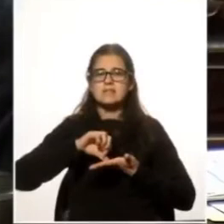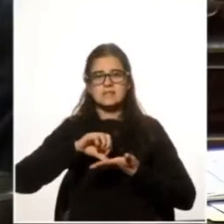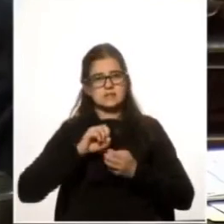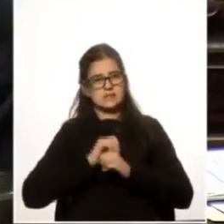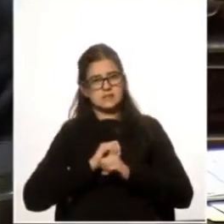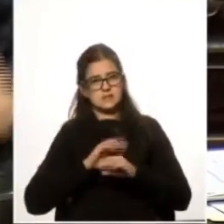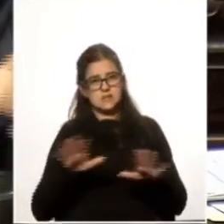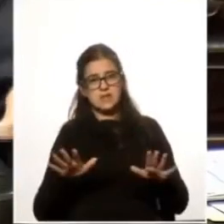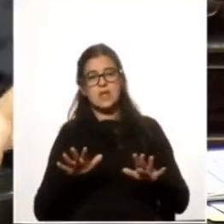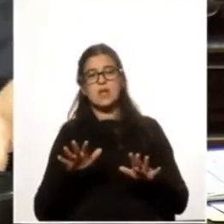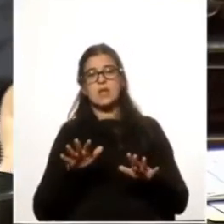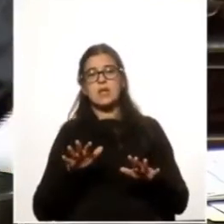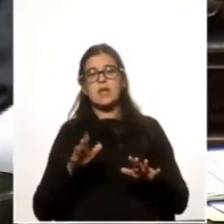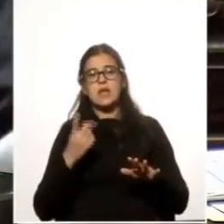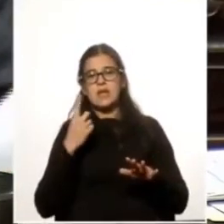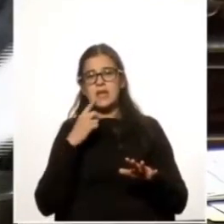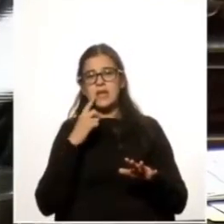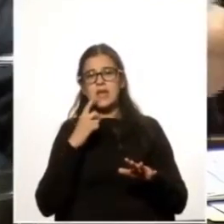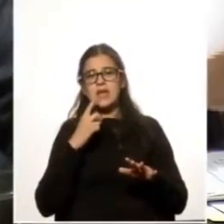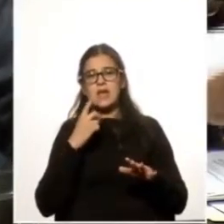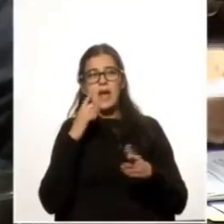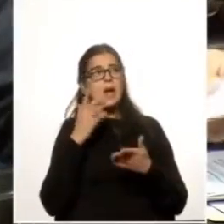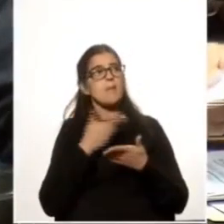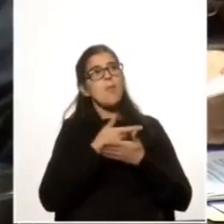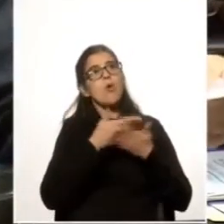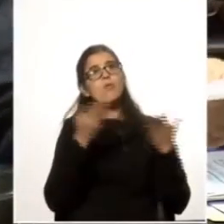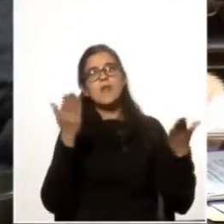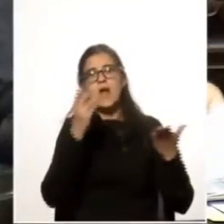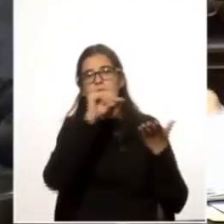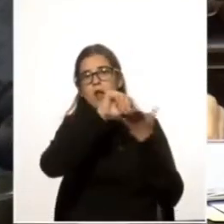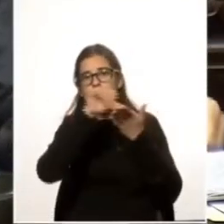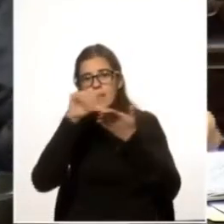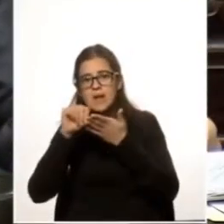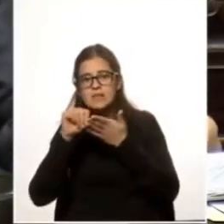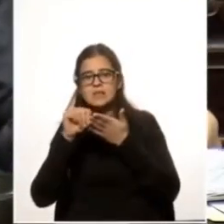que hemos dado hacia adentro y hacia afuera